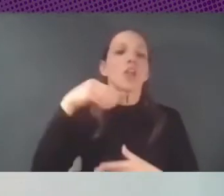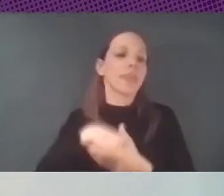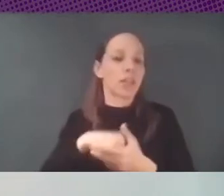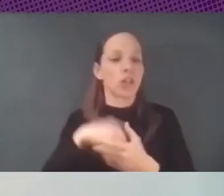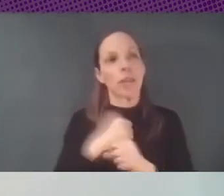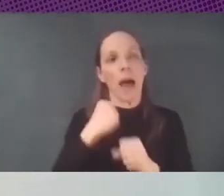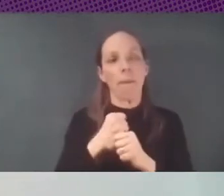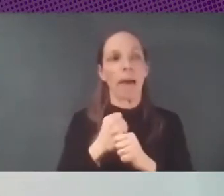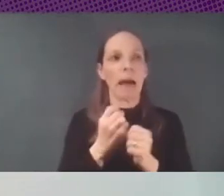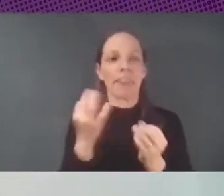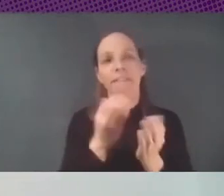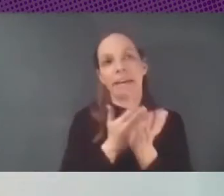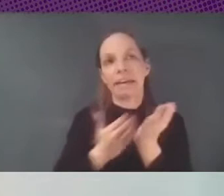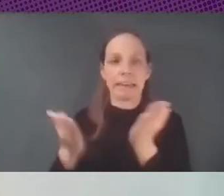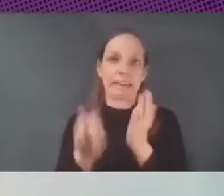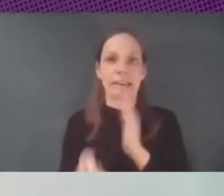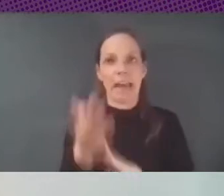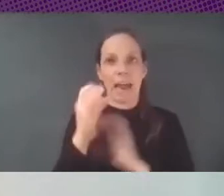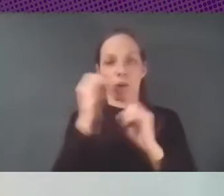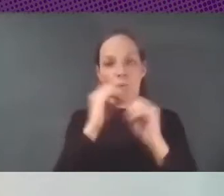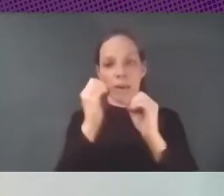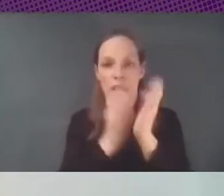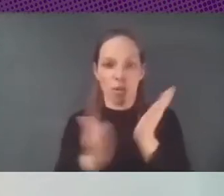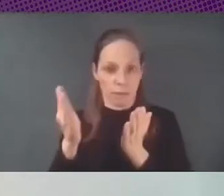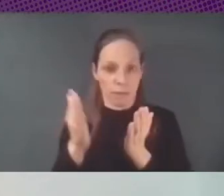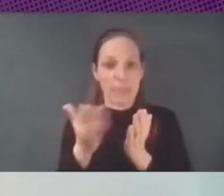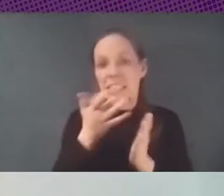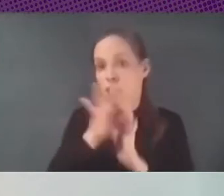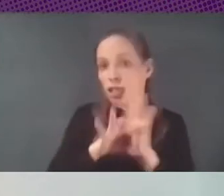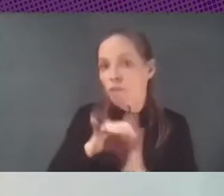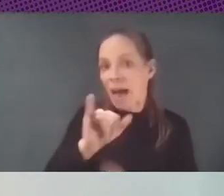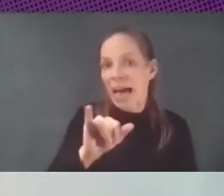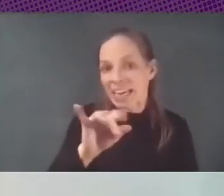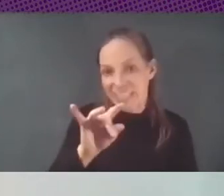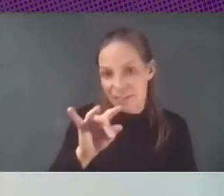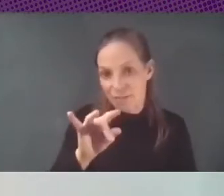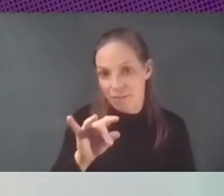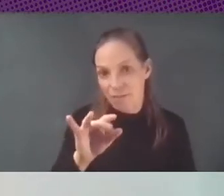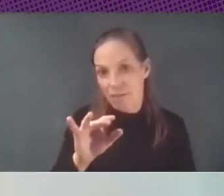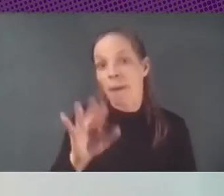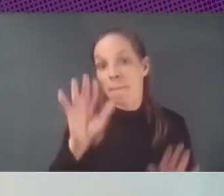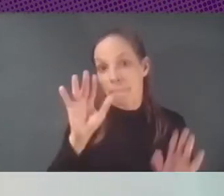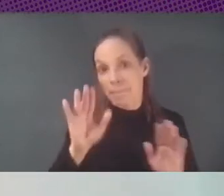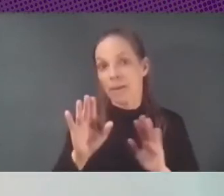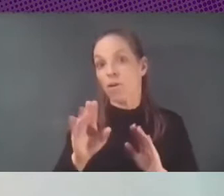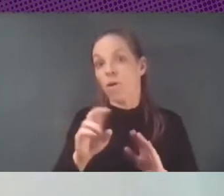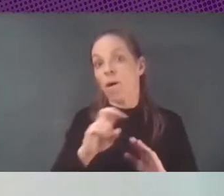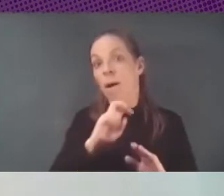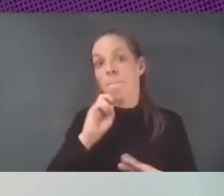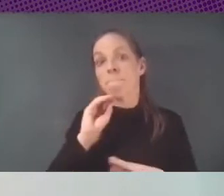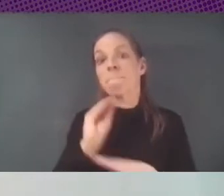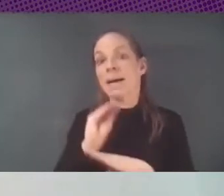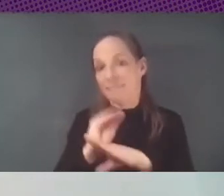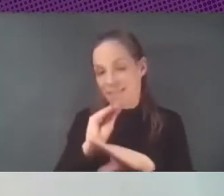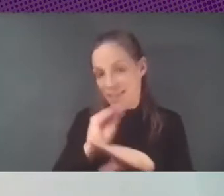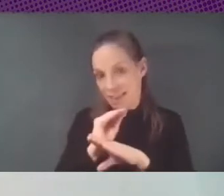Google? ¿cuándo ya está ahí el software? bueno el software puede estar ahí pero simplemente mantenerlo online y levantado el servicio es un